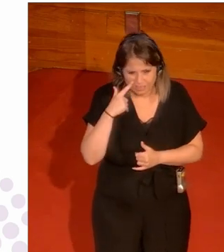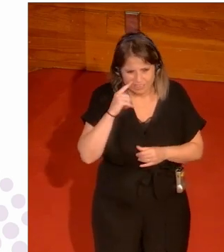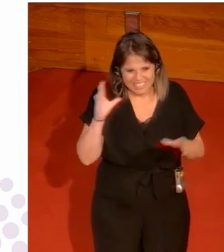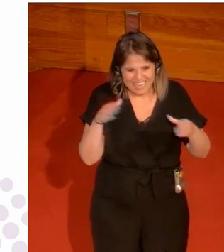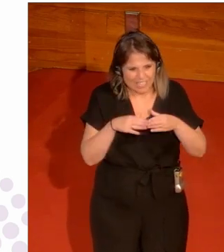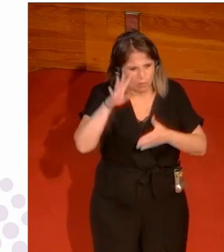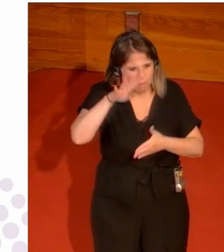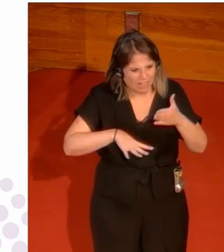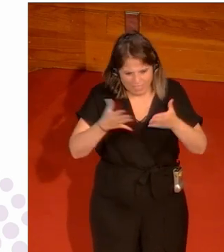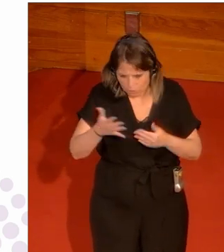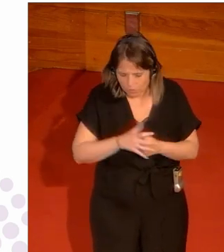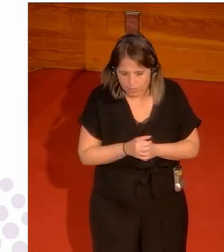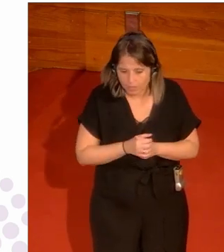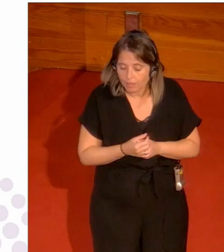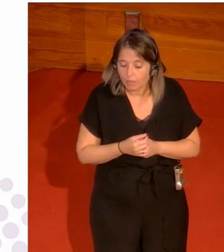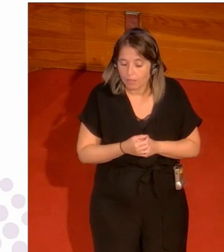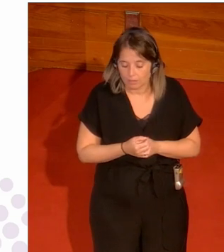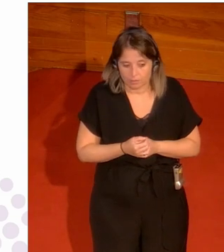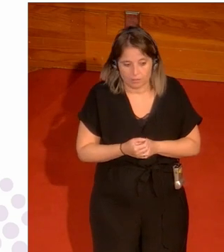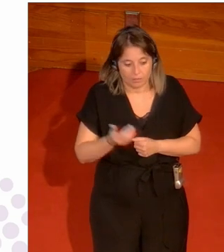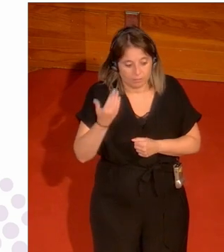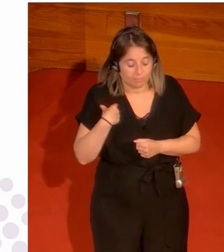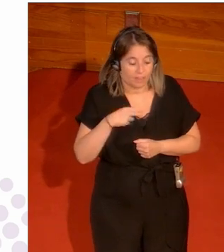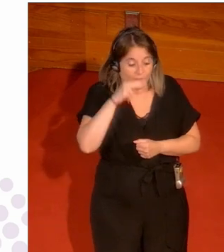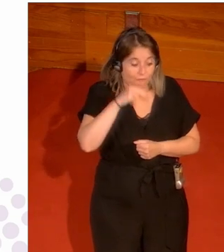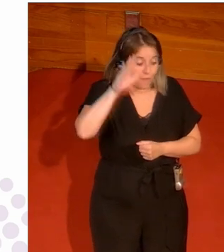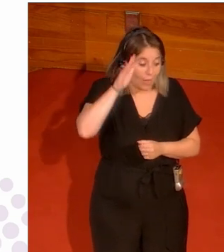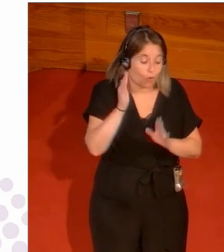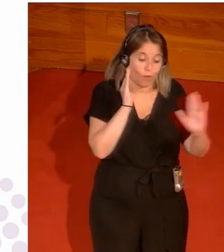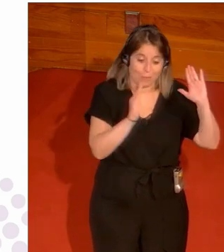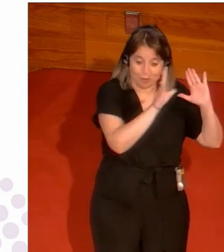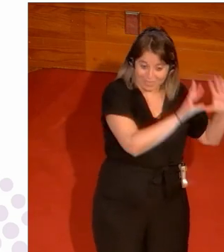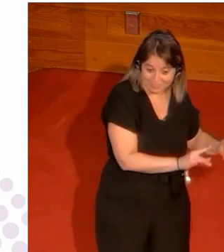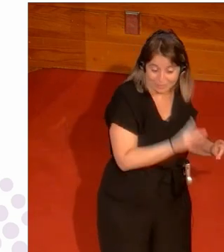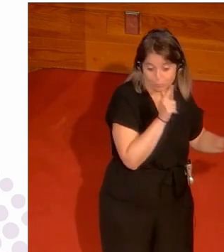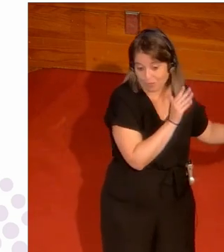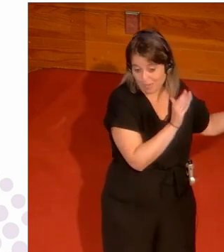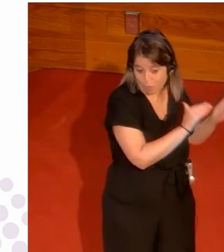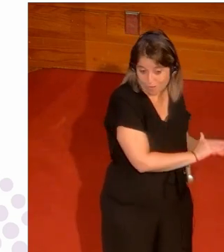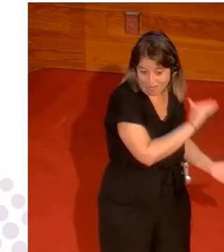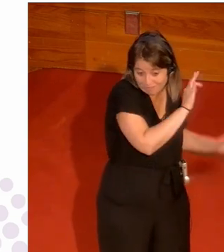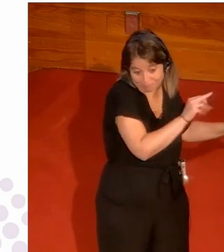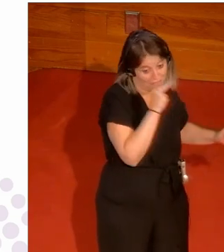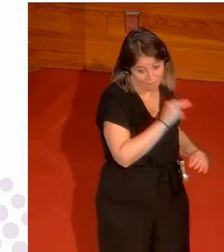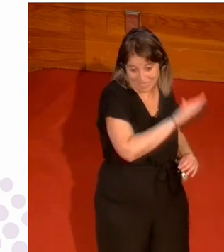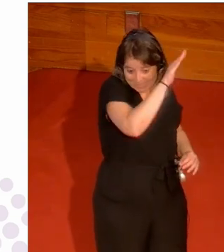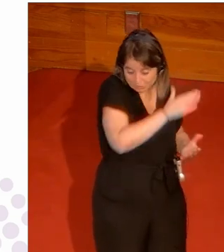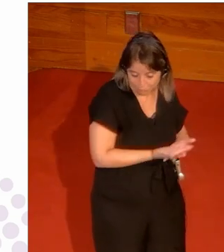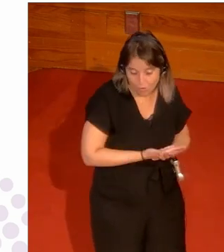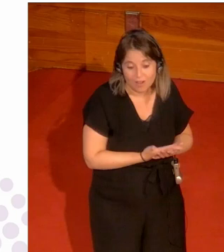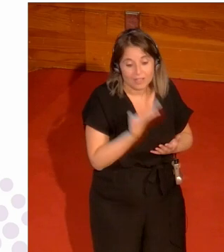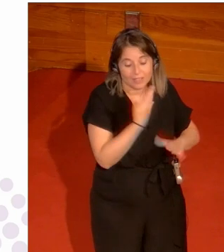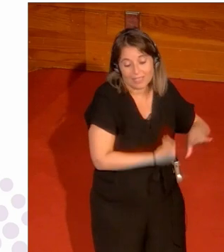selección de Barcelona o una cosa así evidentemente pasado franquista tuvo porque todos los de esa época vivían en el franquismo y el que